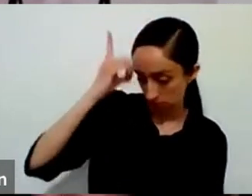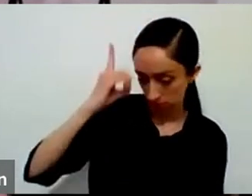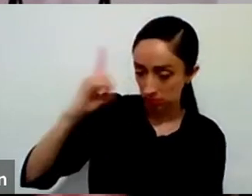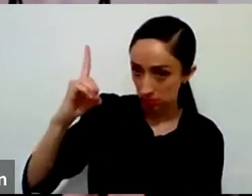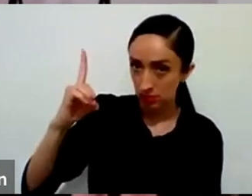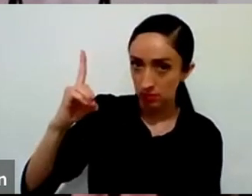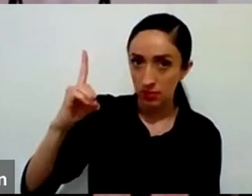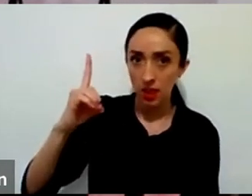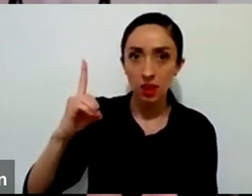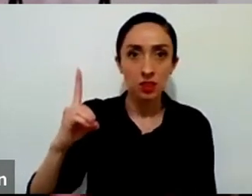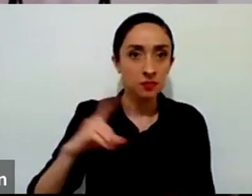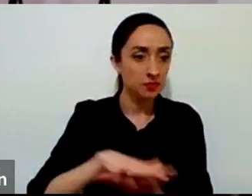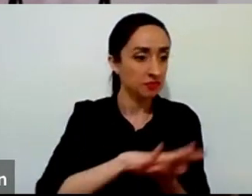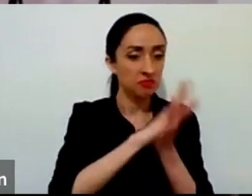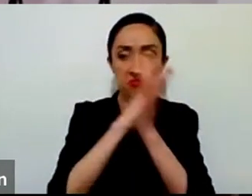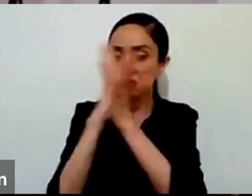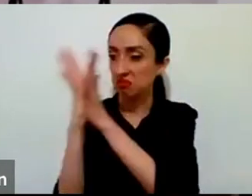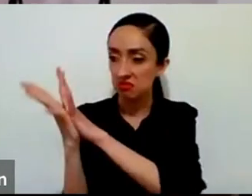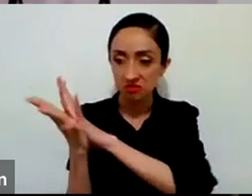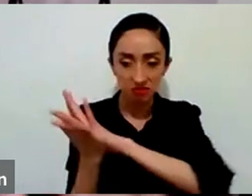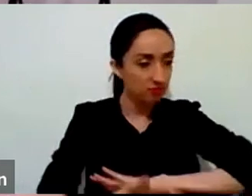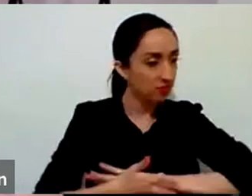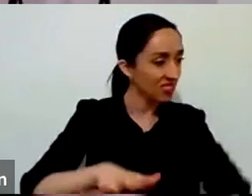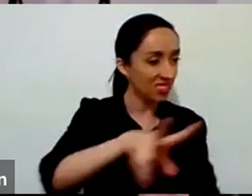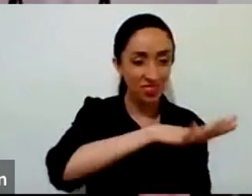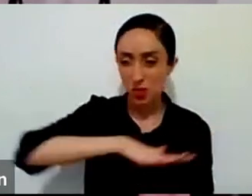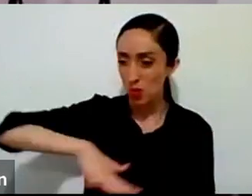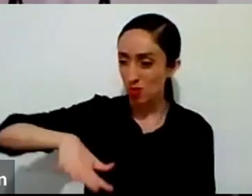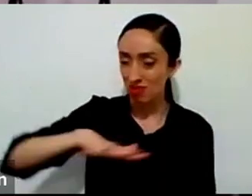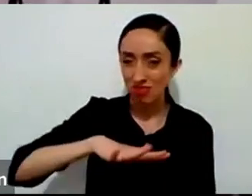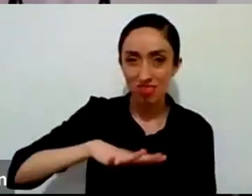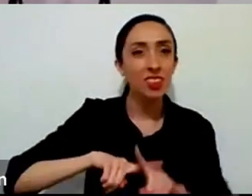espacio también de encuentro con Dios y nos cambia a nosotros